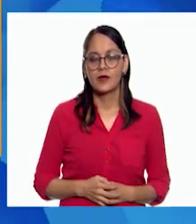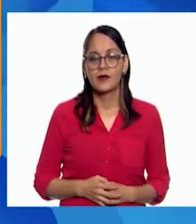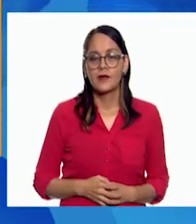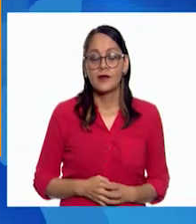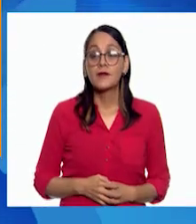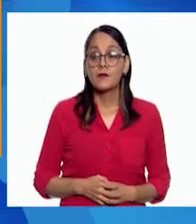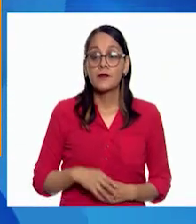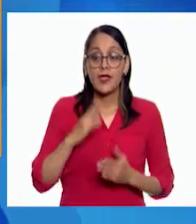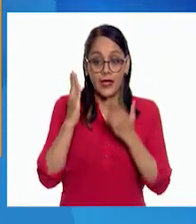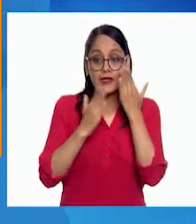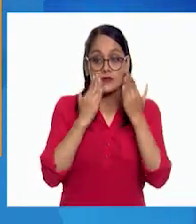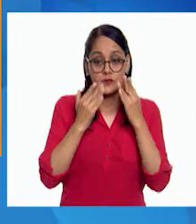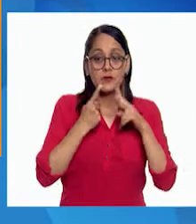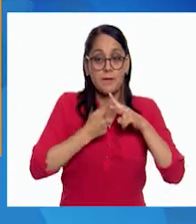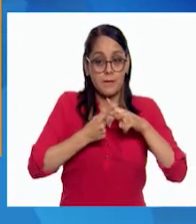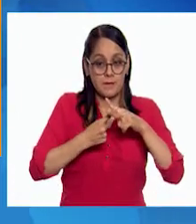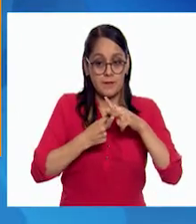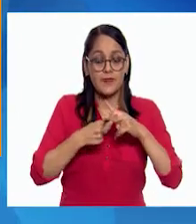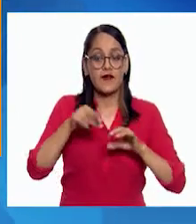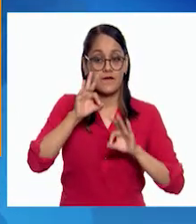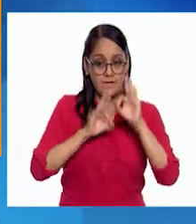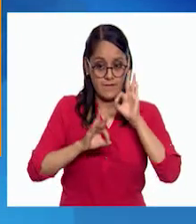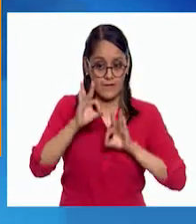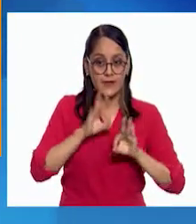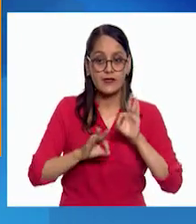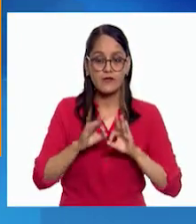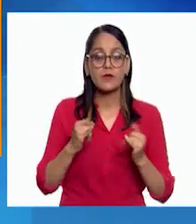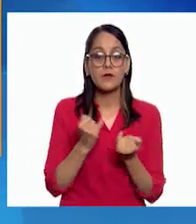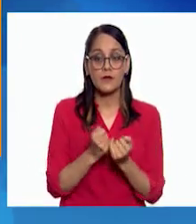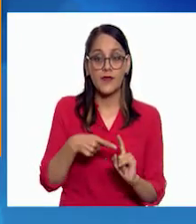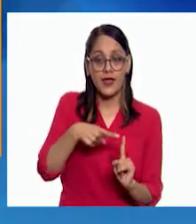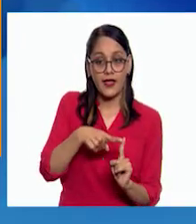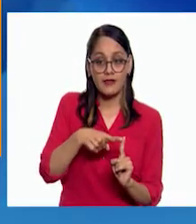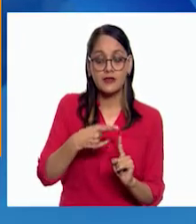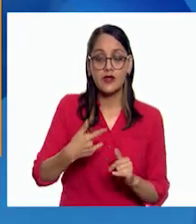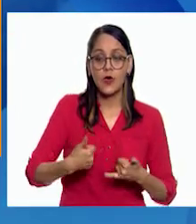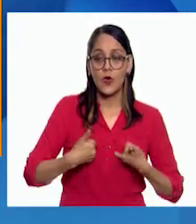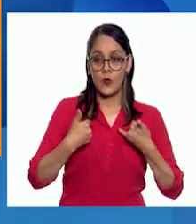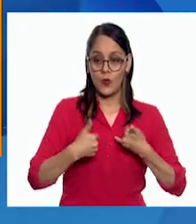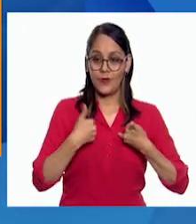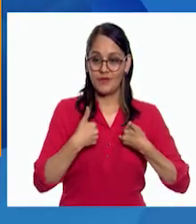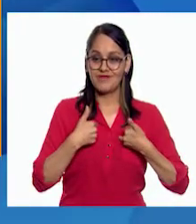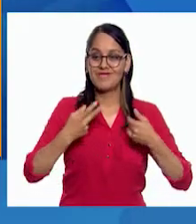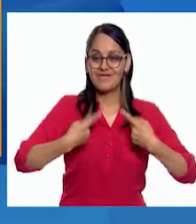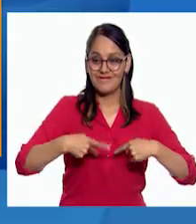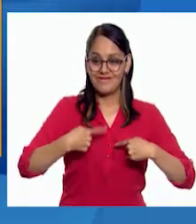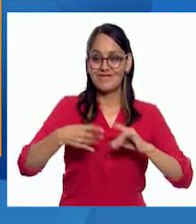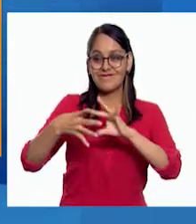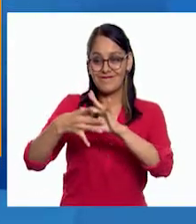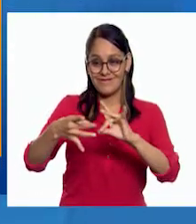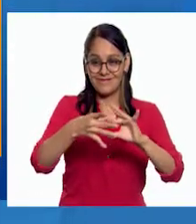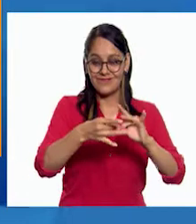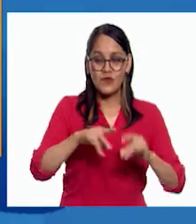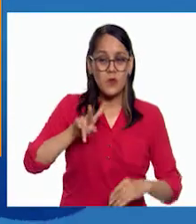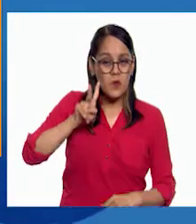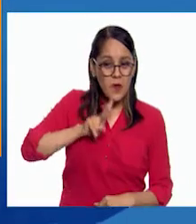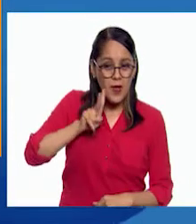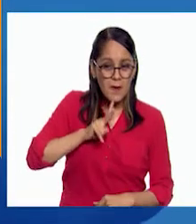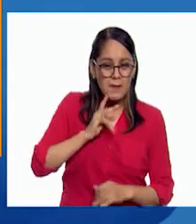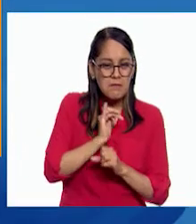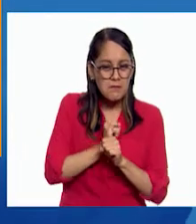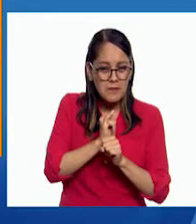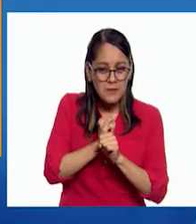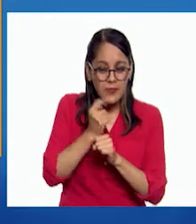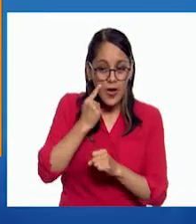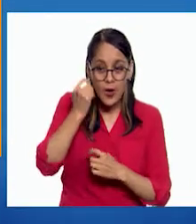Estudió matemáticas y física. Se convirtió en un joven que deleitaba y entretenía a la gente con sus experimentos y geniales